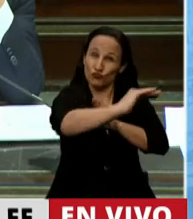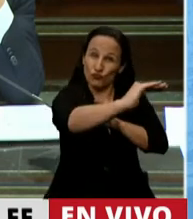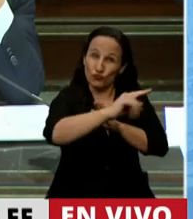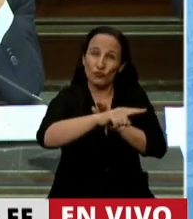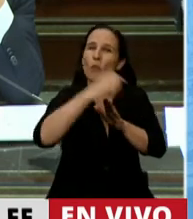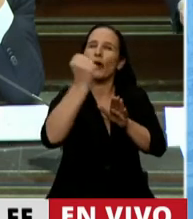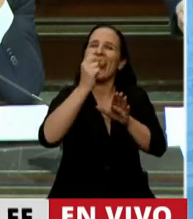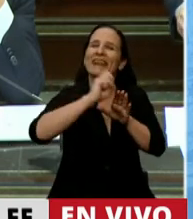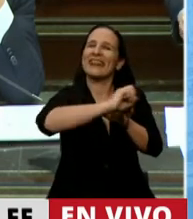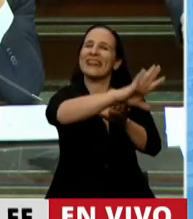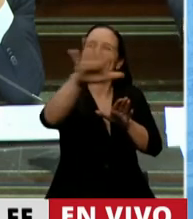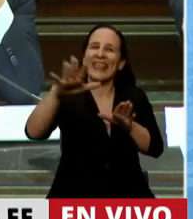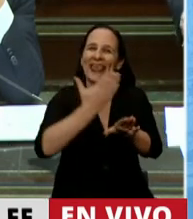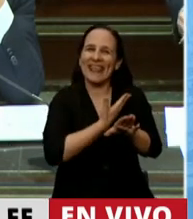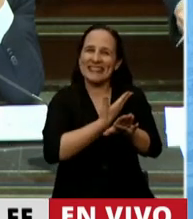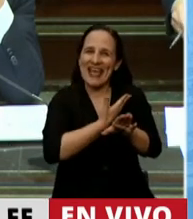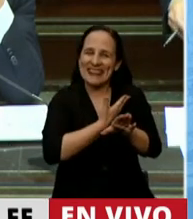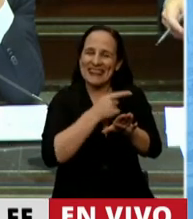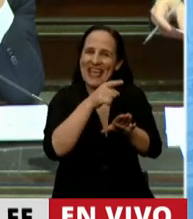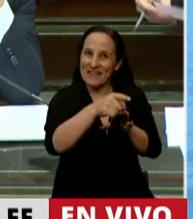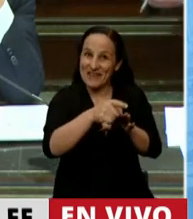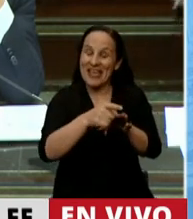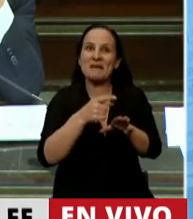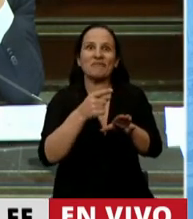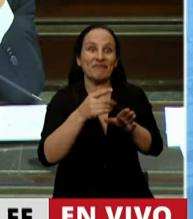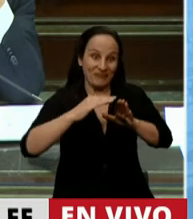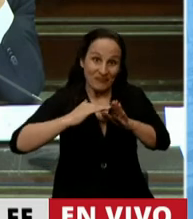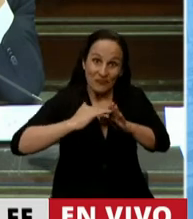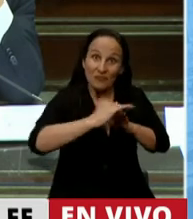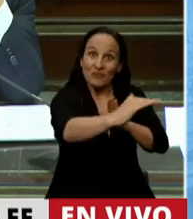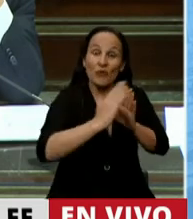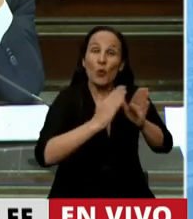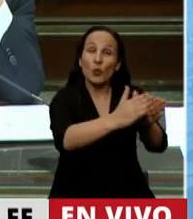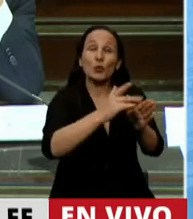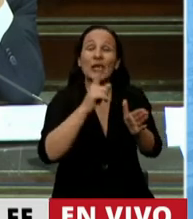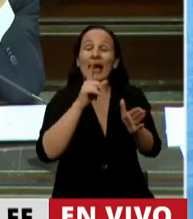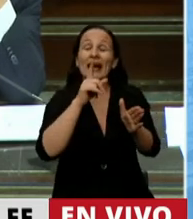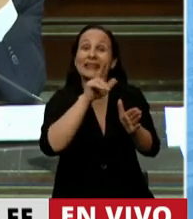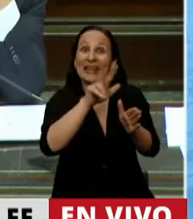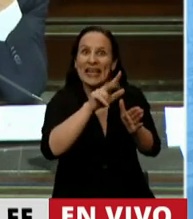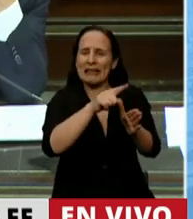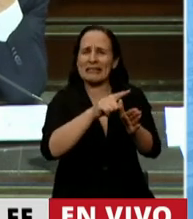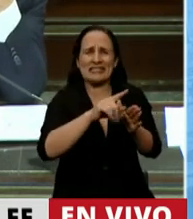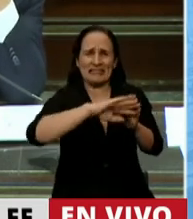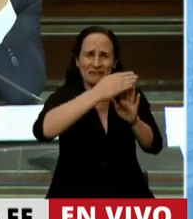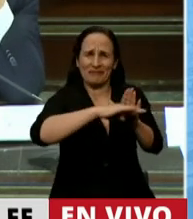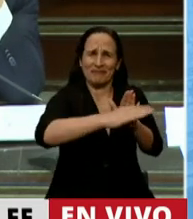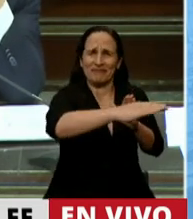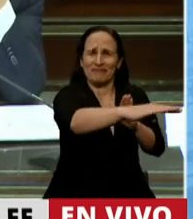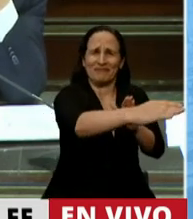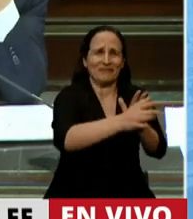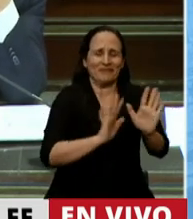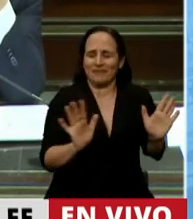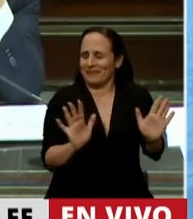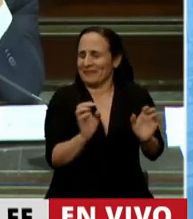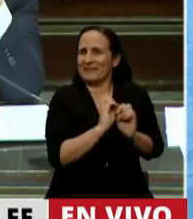agropecuario santafecino por excelencia. El estado de la ruta 33 no culpa a su gobierno, pero digo, el estado de la ruta 33